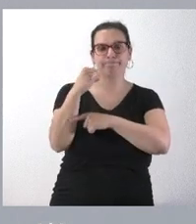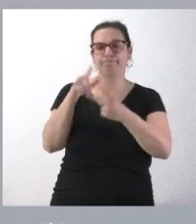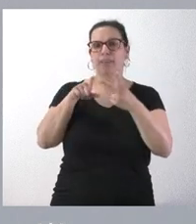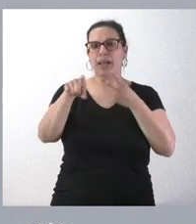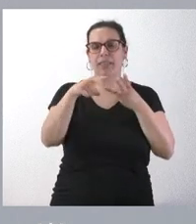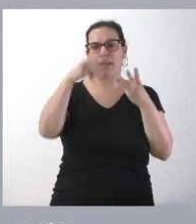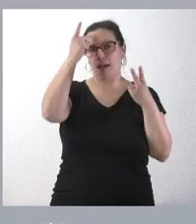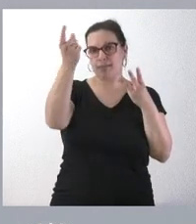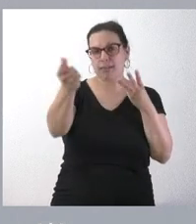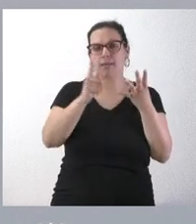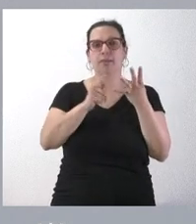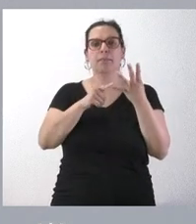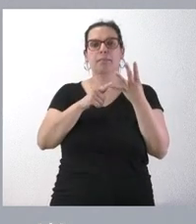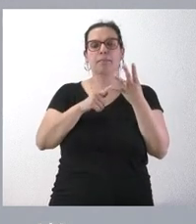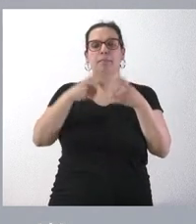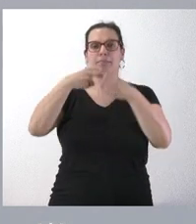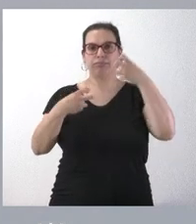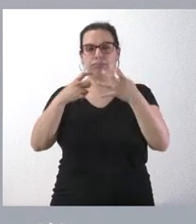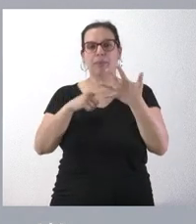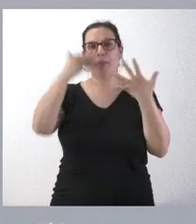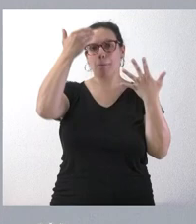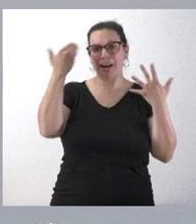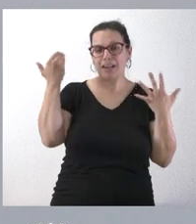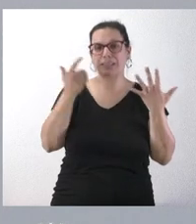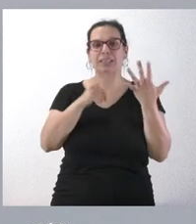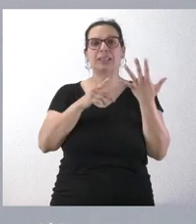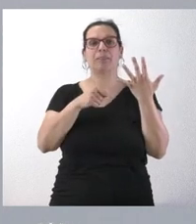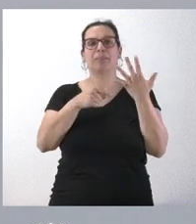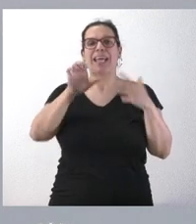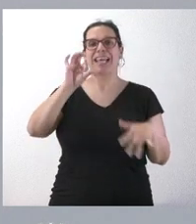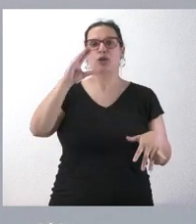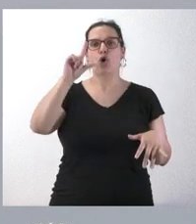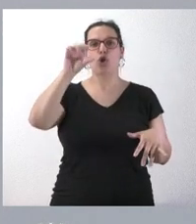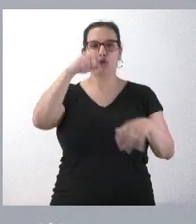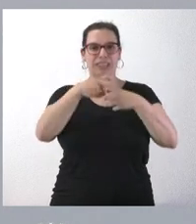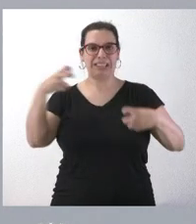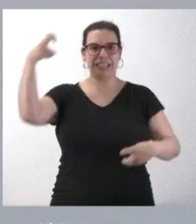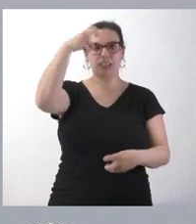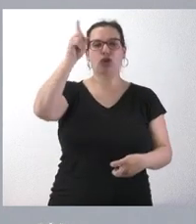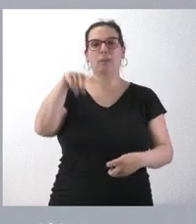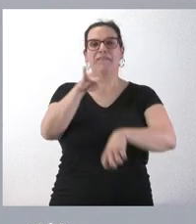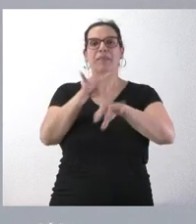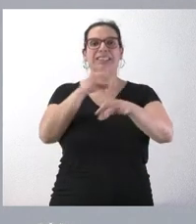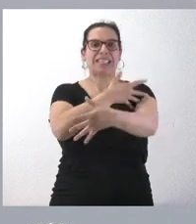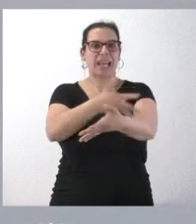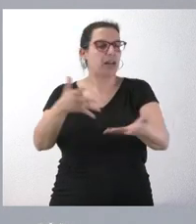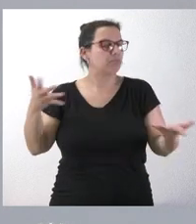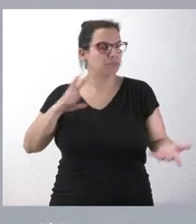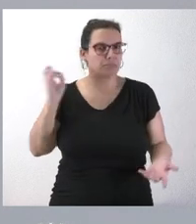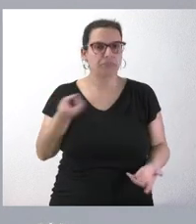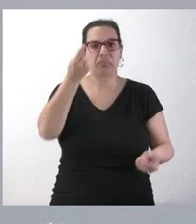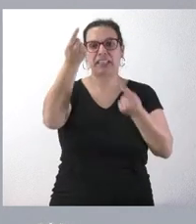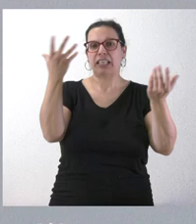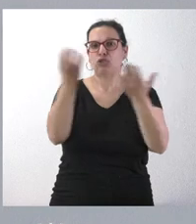Alzheimer, las lesiones medulares, la parálisis cerebral, la escoliosis o las enfermedades de la sangre. Tienen ustedes todo el detalle de